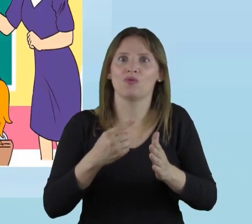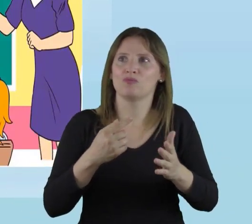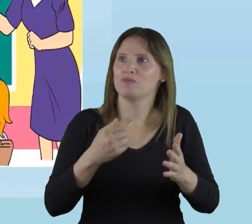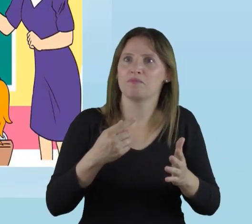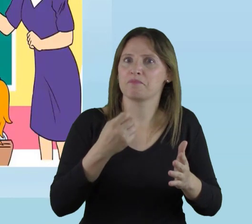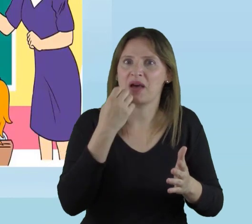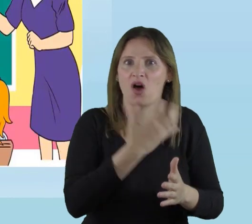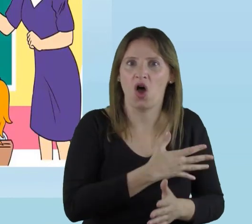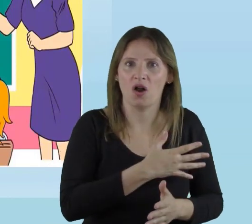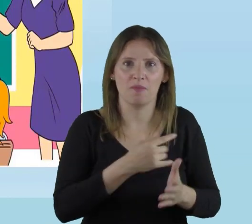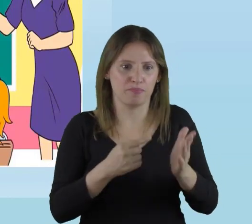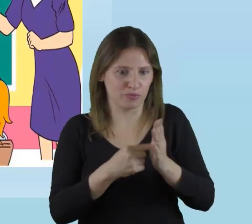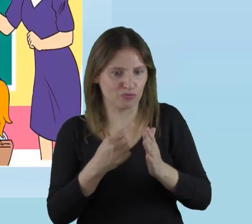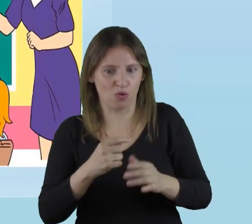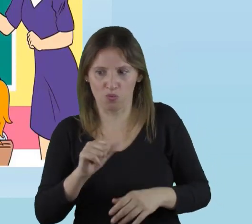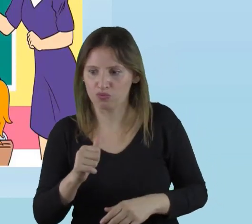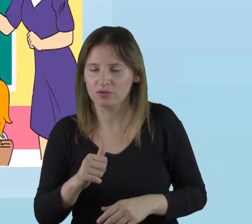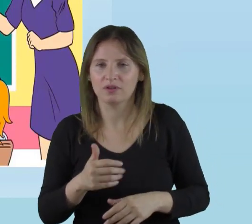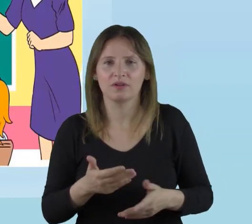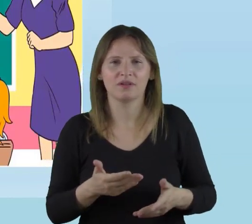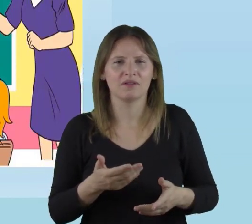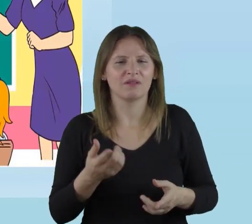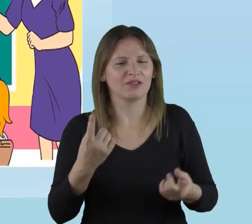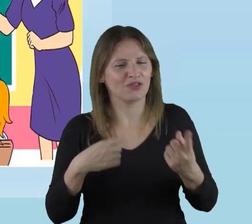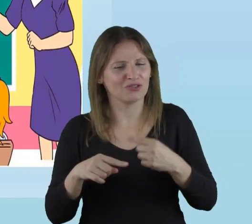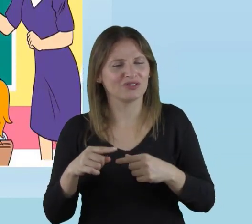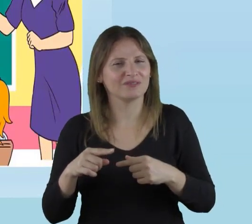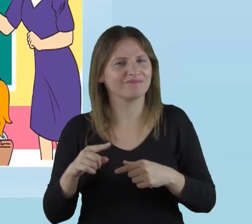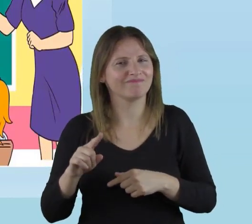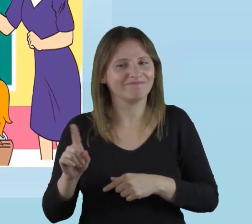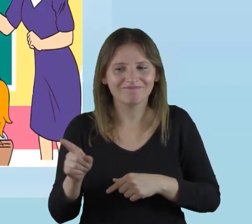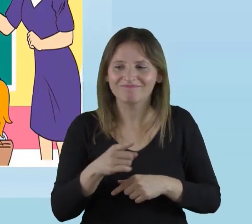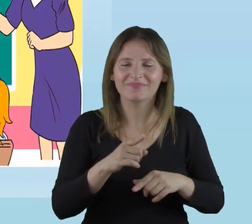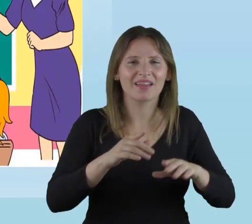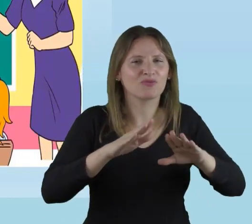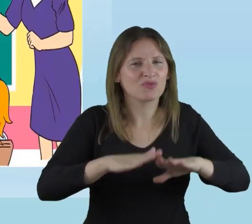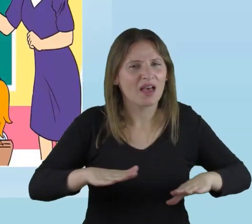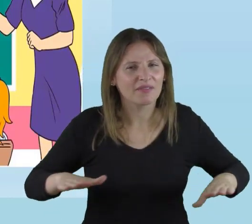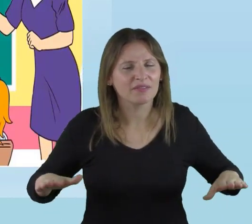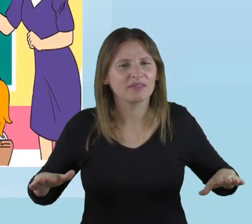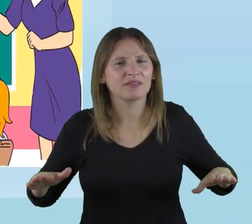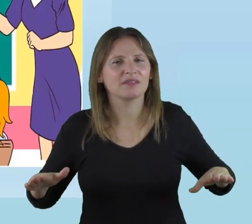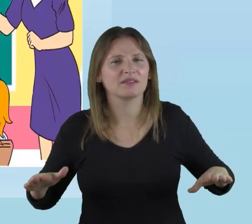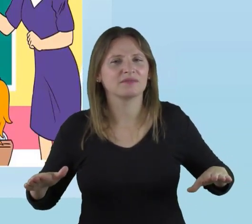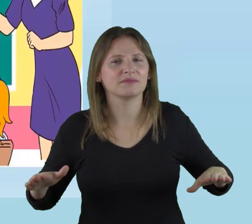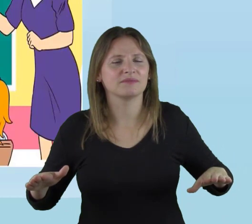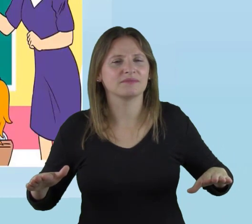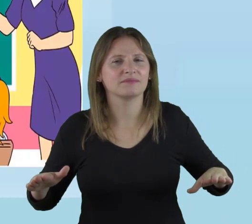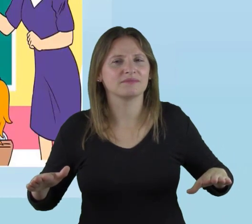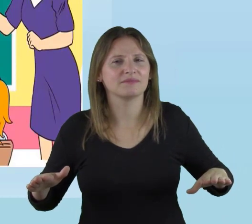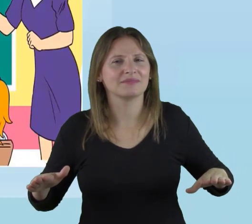mayor puntaje, la mayor nota. ¿Y qué pasa? Pasa que